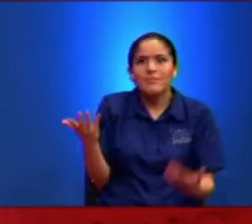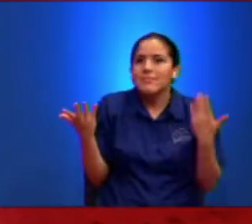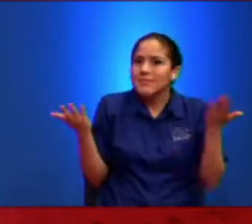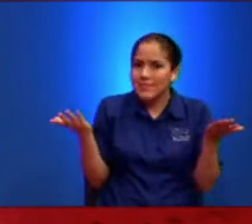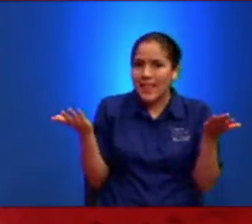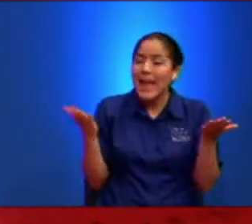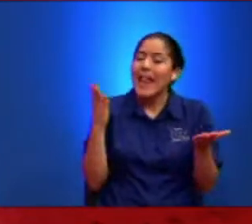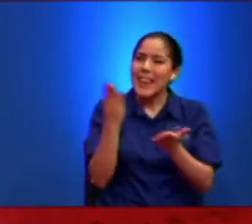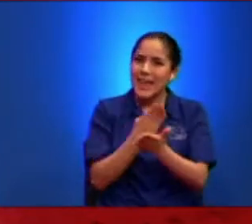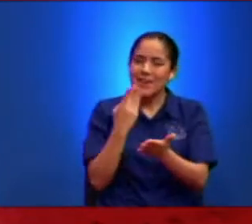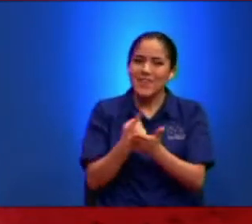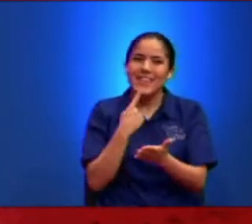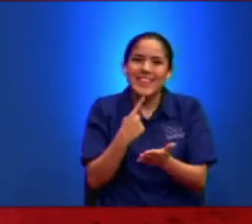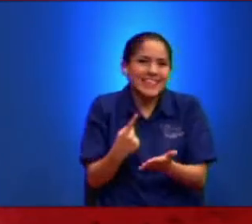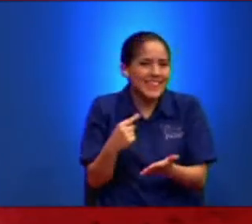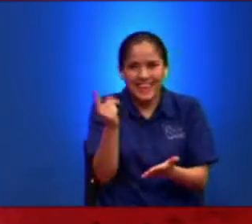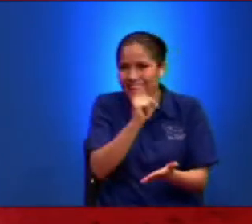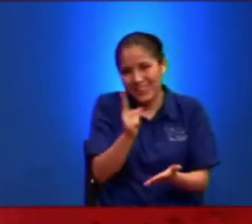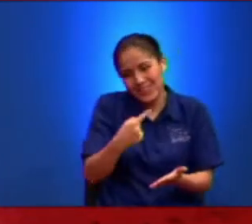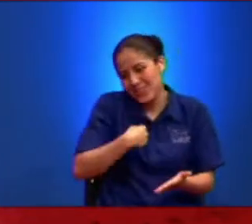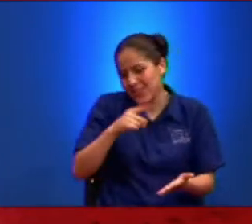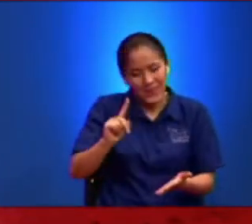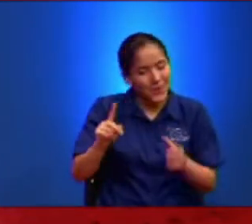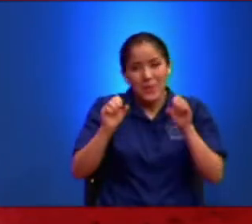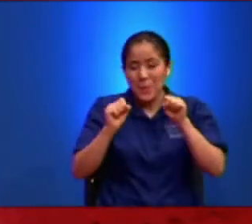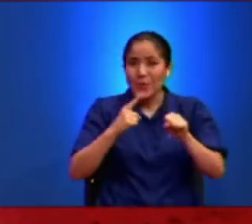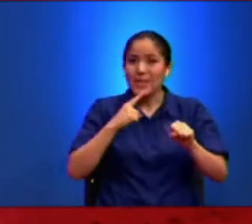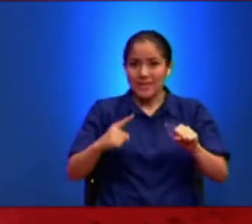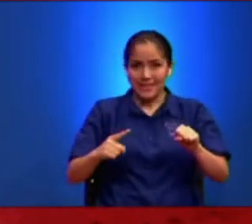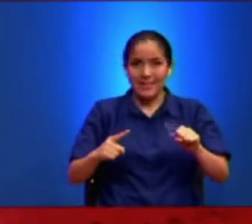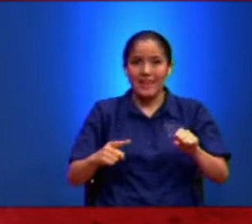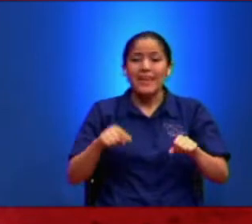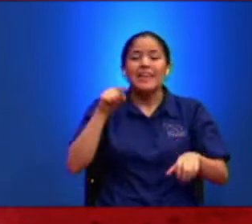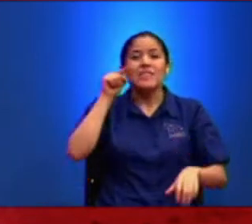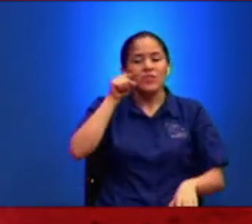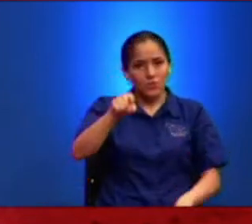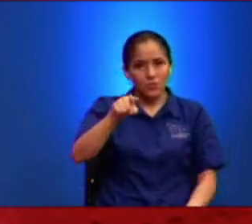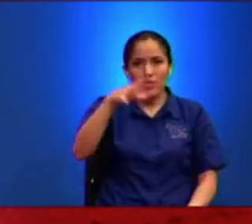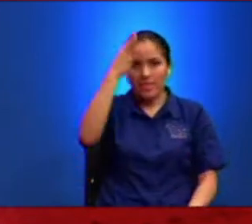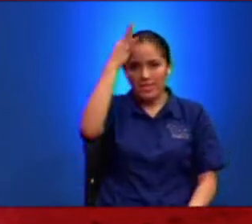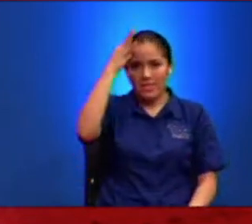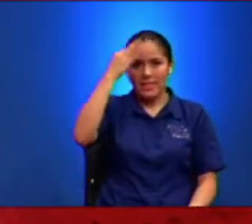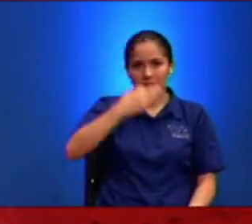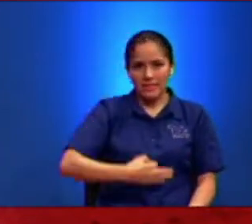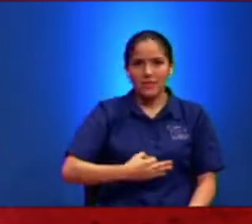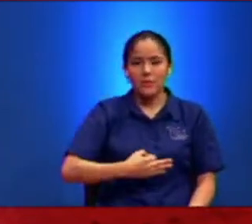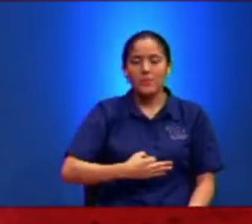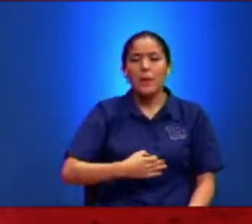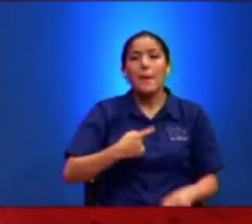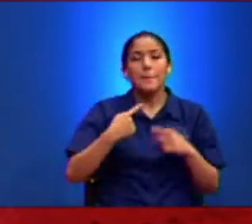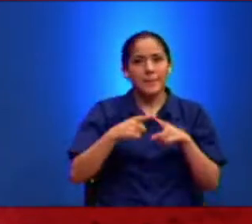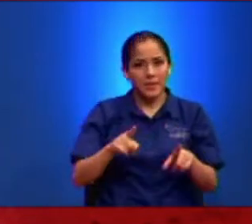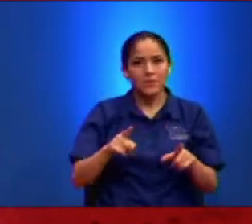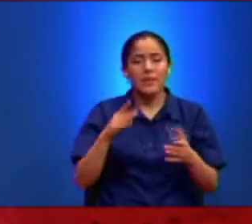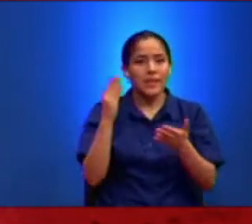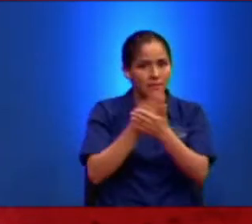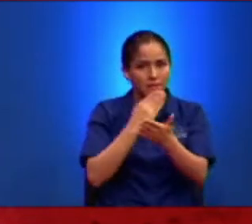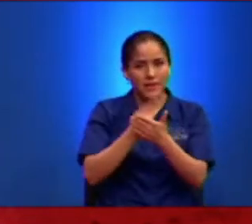La Biblia dice Que no Yo no te puedo decir Si te casas o no Esa es una decisión Tuya Pero La Biblia dice Que no